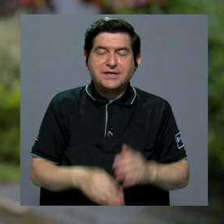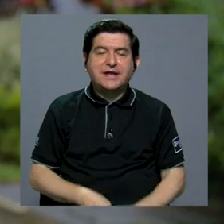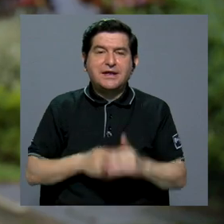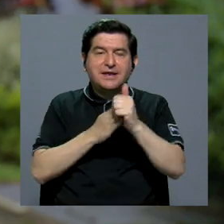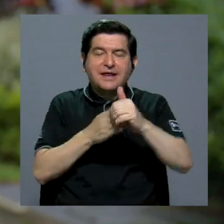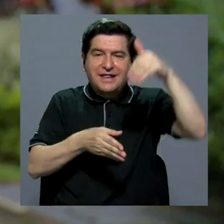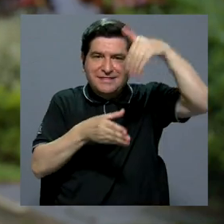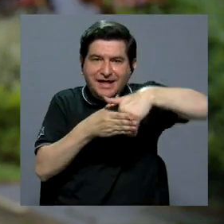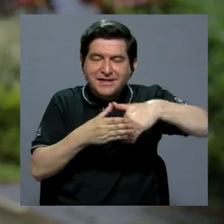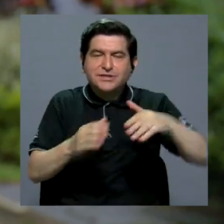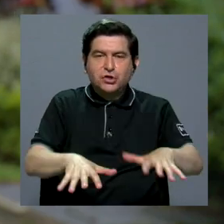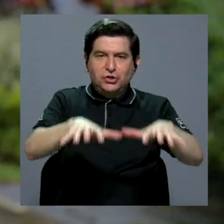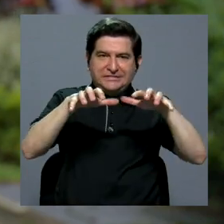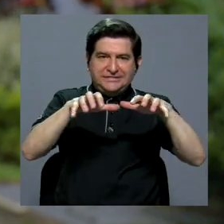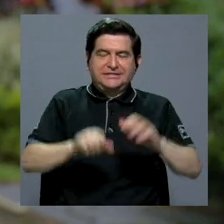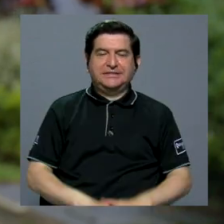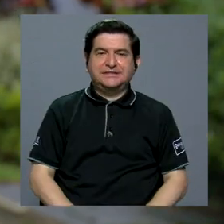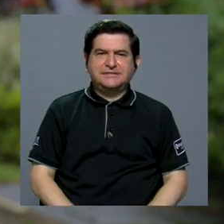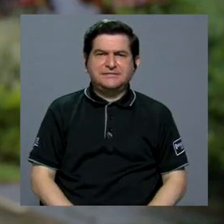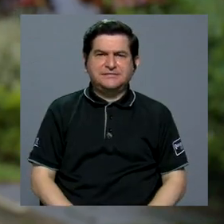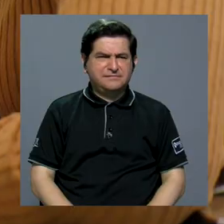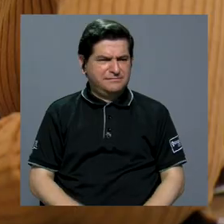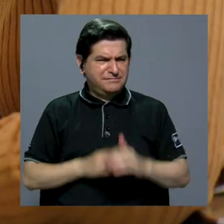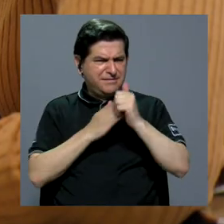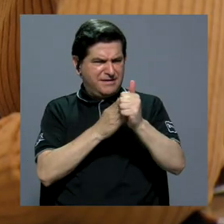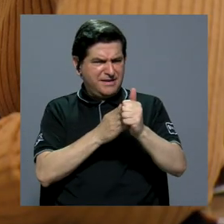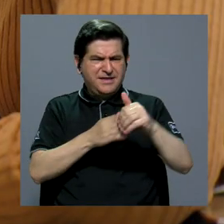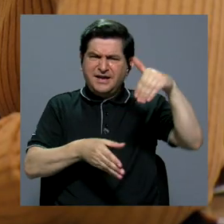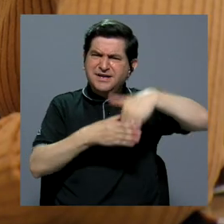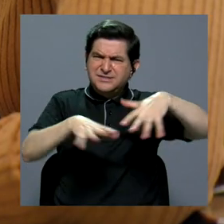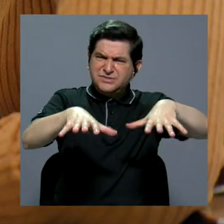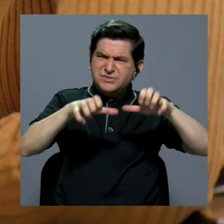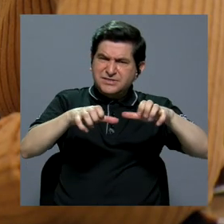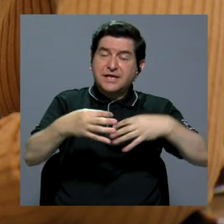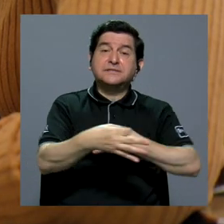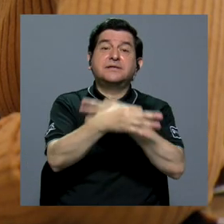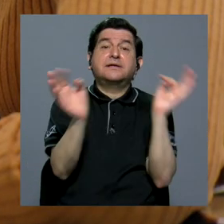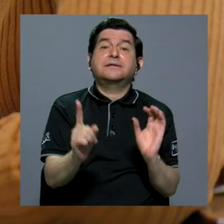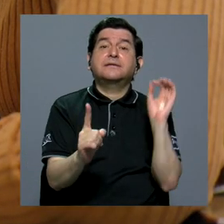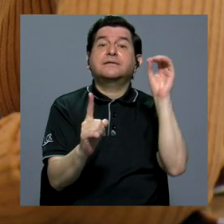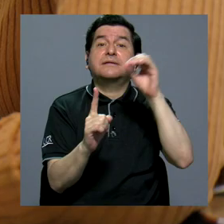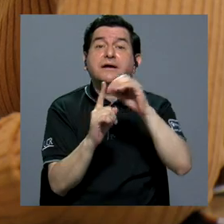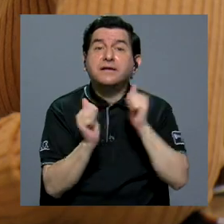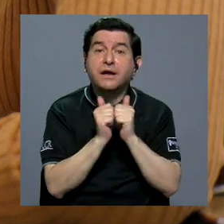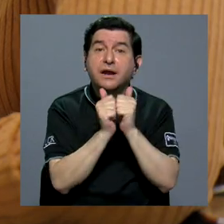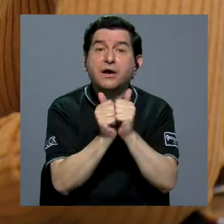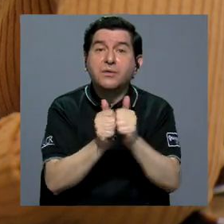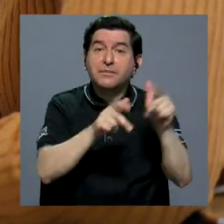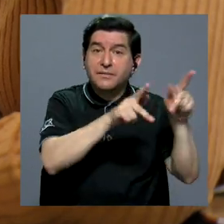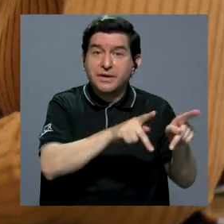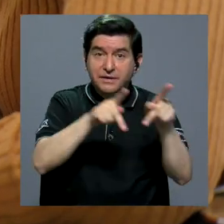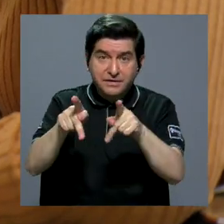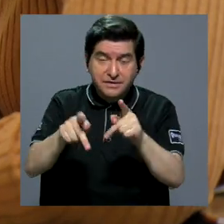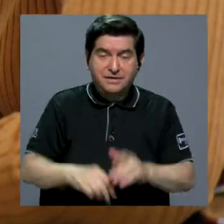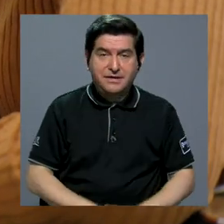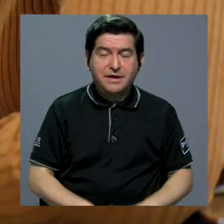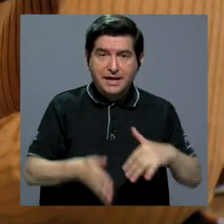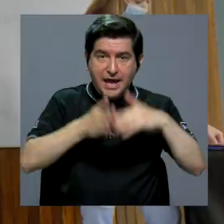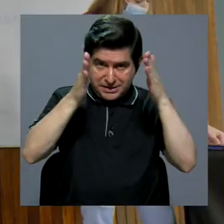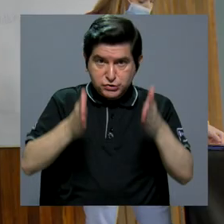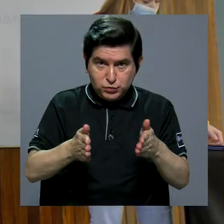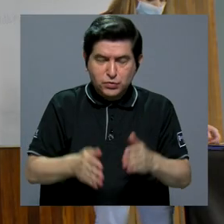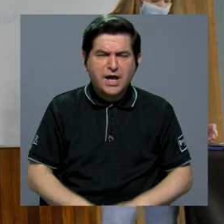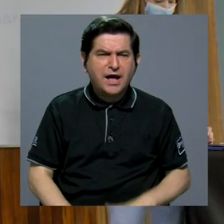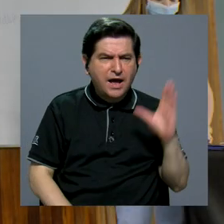que es Liderándonos Ante el Estrés. Entonces, Liderándonos Ante el Estrés es un taller que tiene como objetivo pues acompañar al estudiante para que pueda